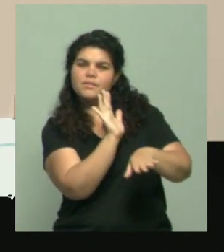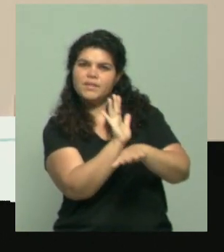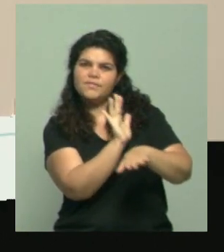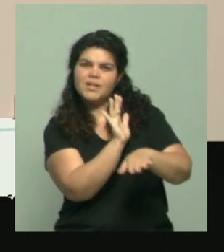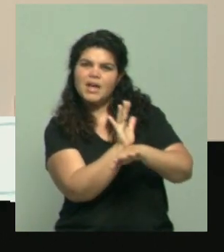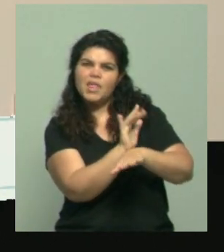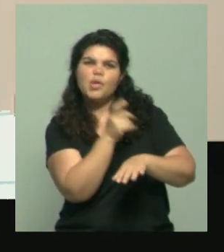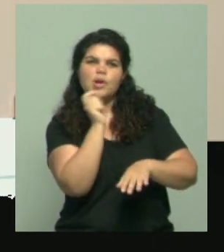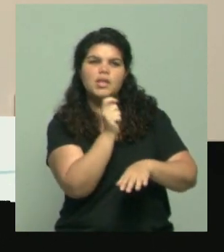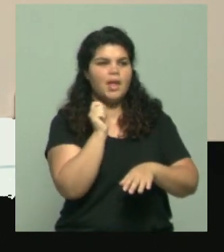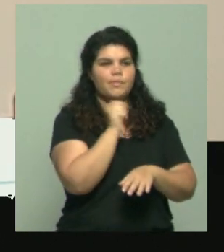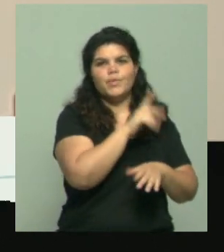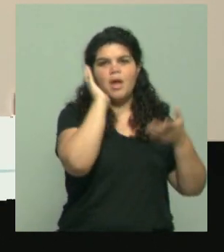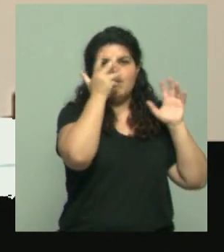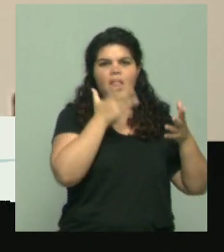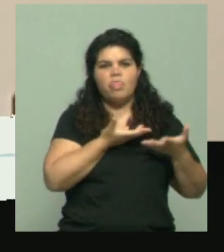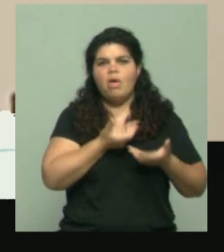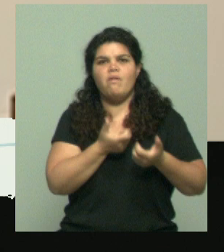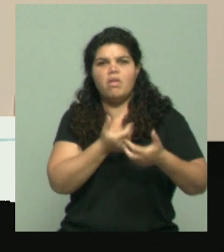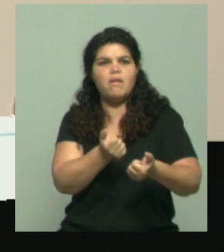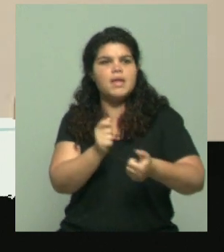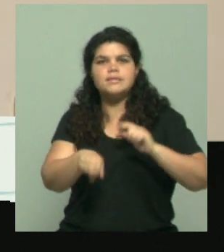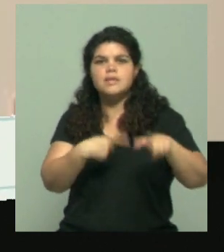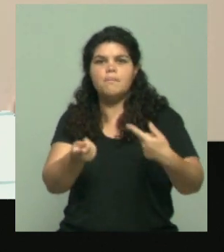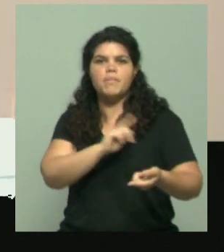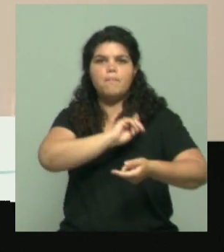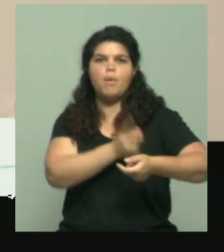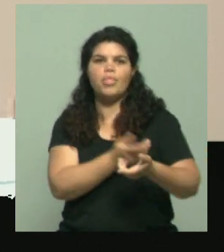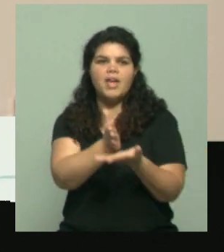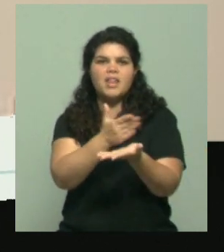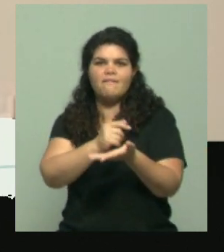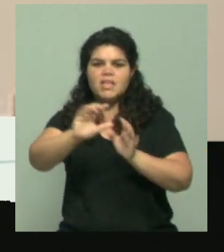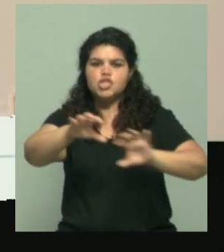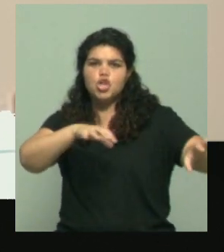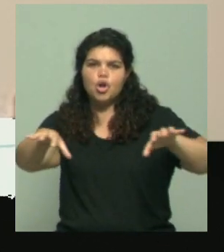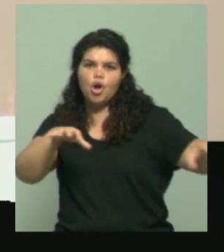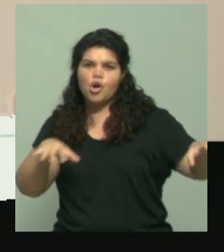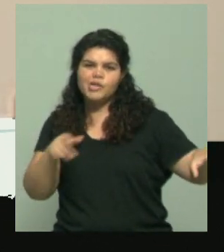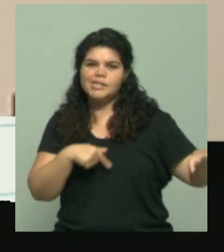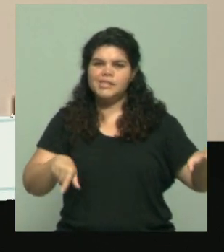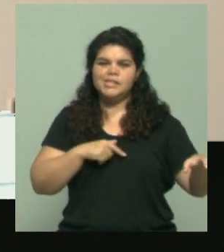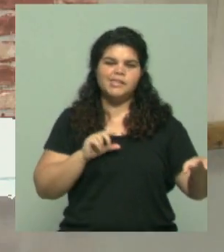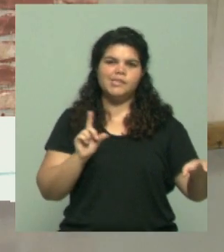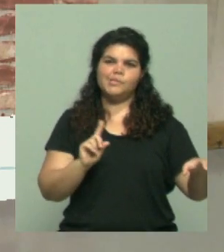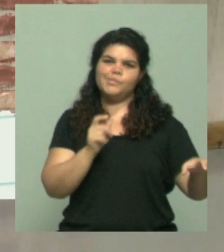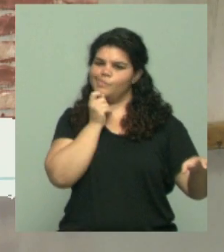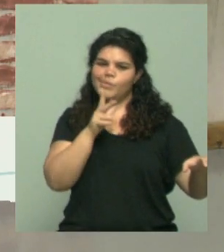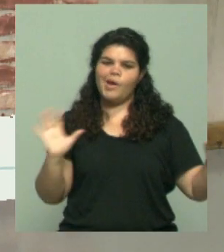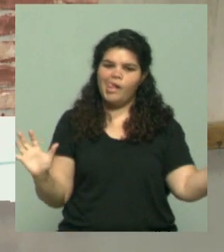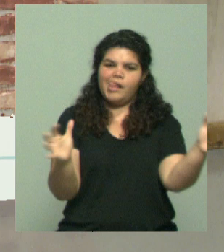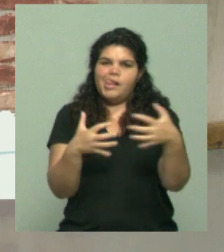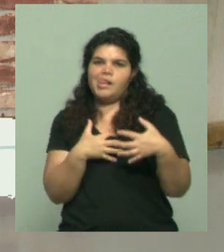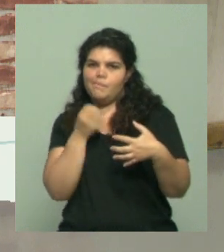cuestan las instancias democráticas, que le cuesta la división de poderes. Sí, sin duda. En ese sentido te quería consultar si a veces